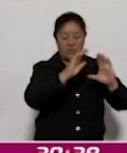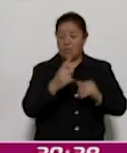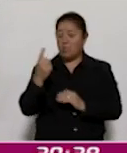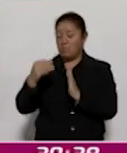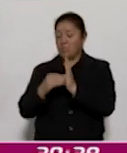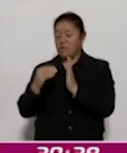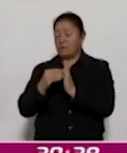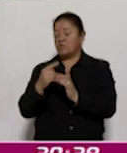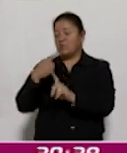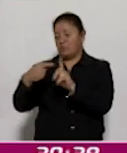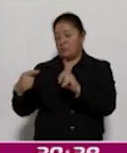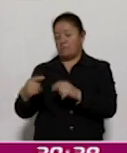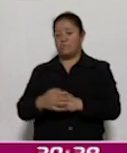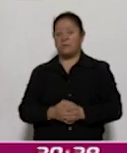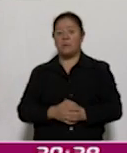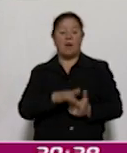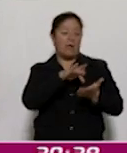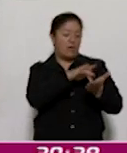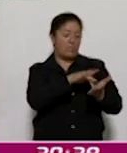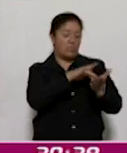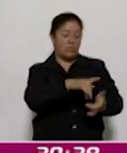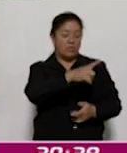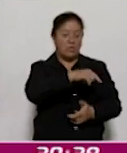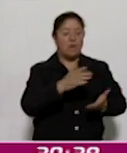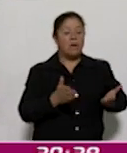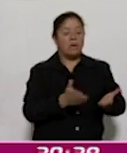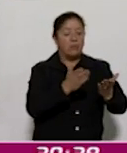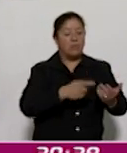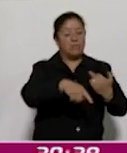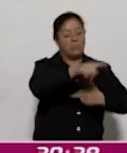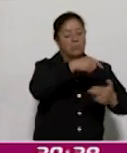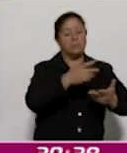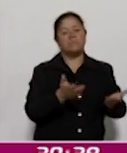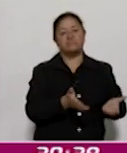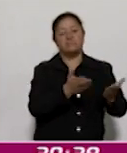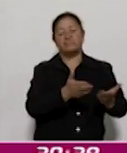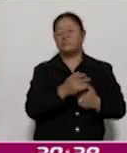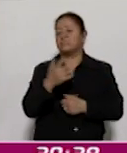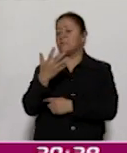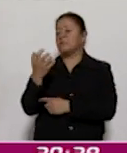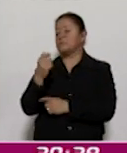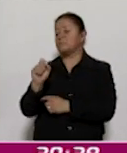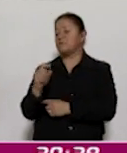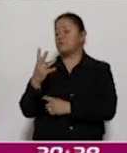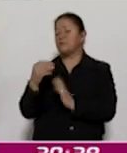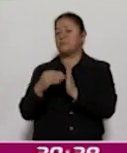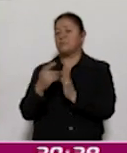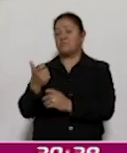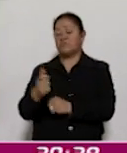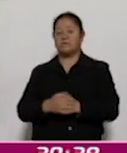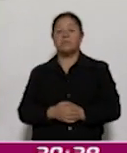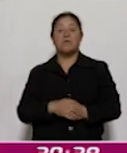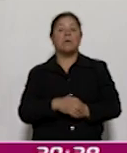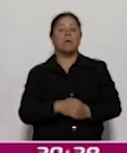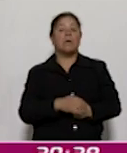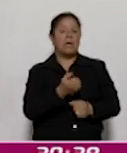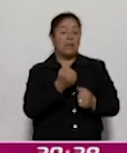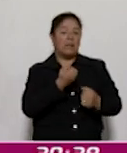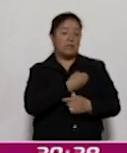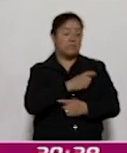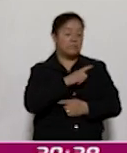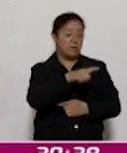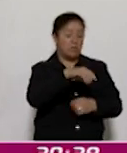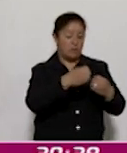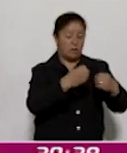1.500.000 pesos. Apoyos para impulsar la producción, 524.000 pesos. Apoyos a la salud ocupacional,